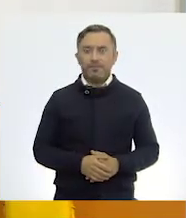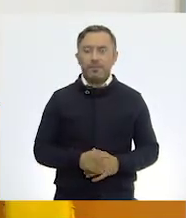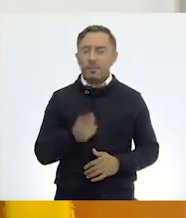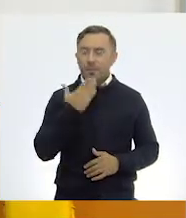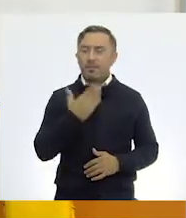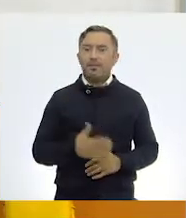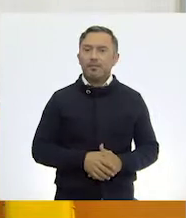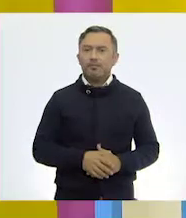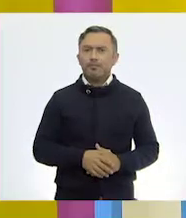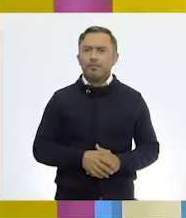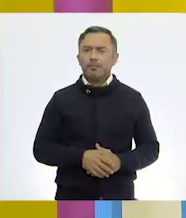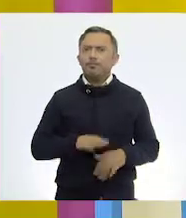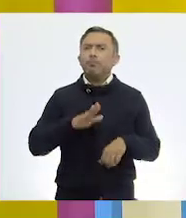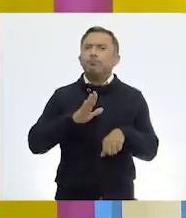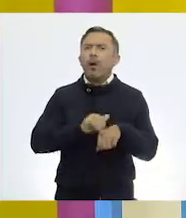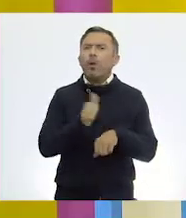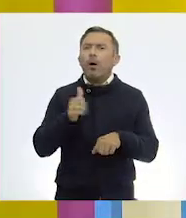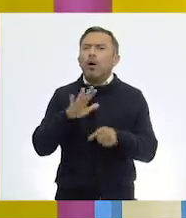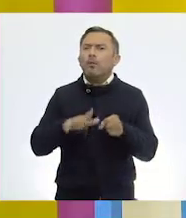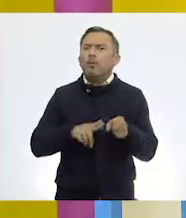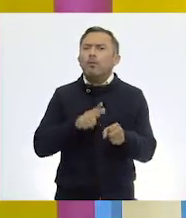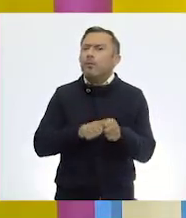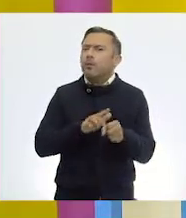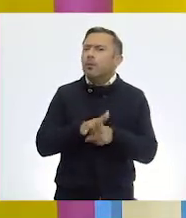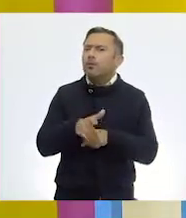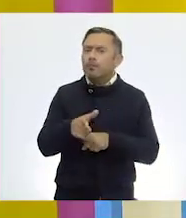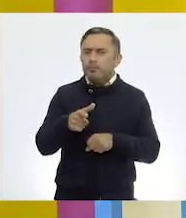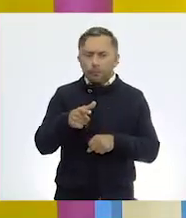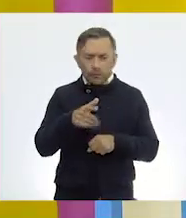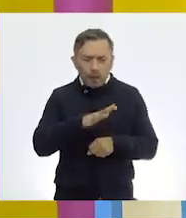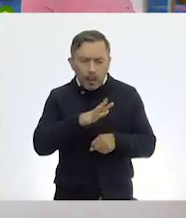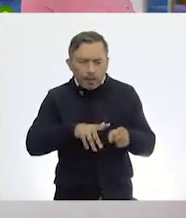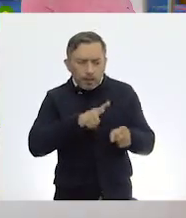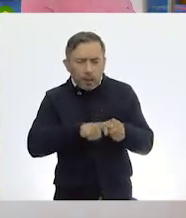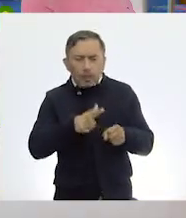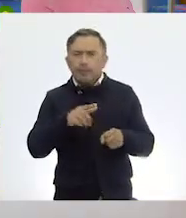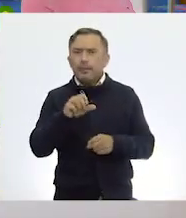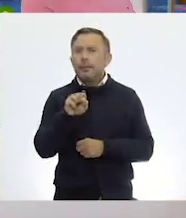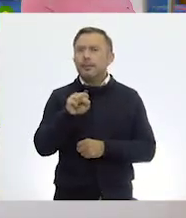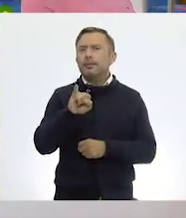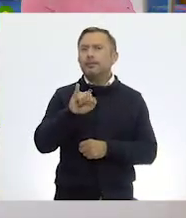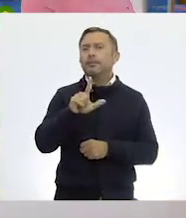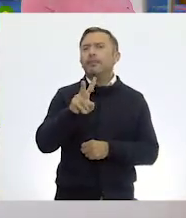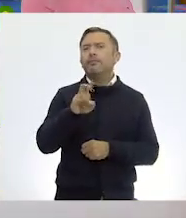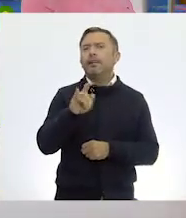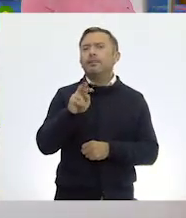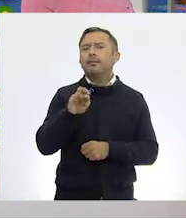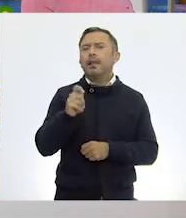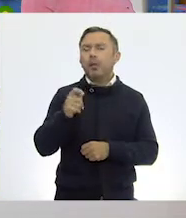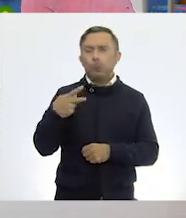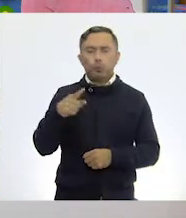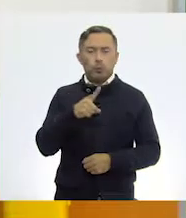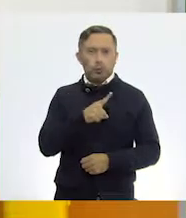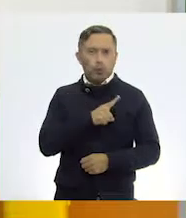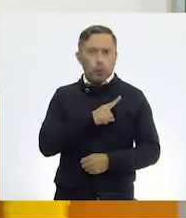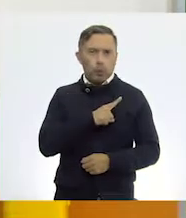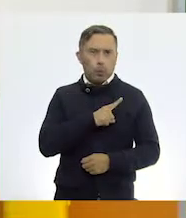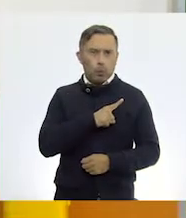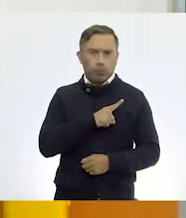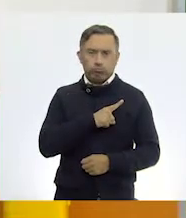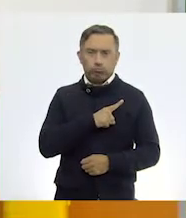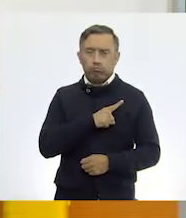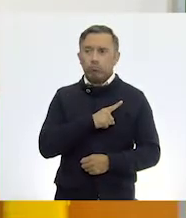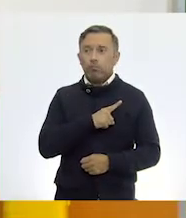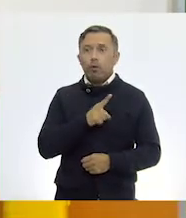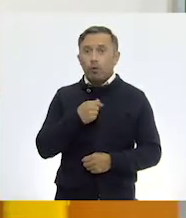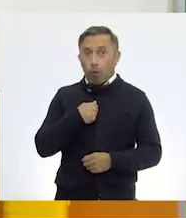¿Qué otro animal podemos colocar en silvestres? Quiere decir que viven solos y no dependen de lo que les